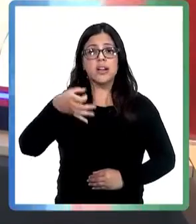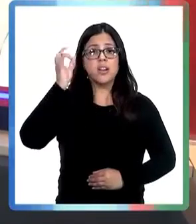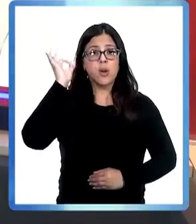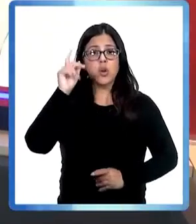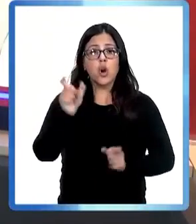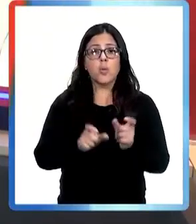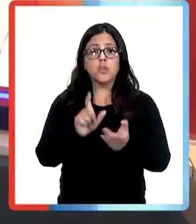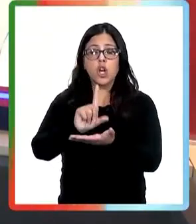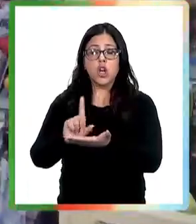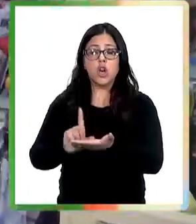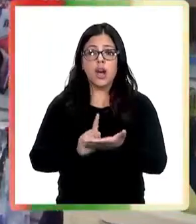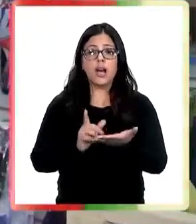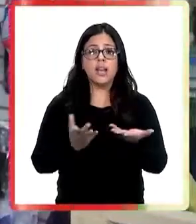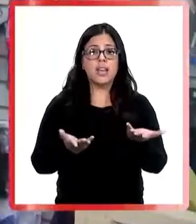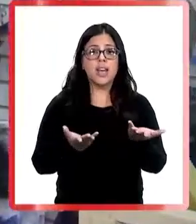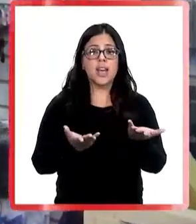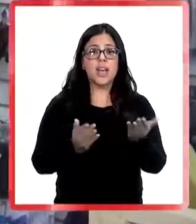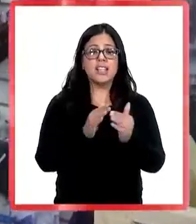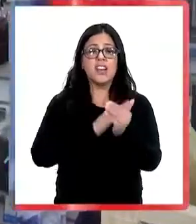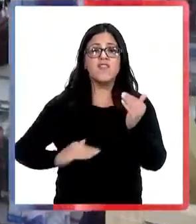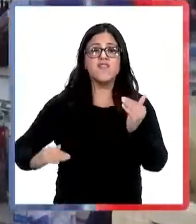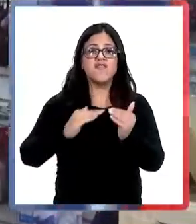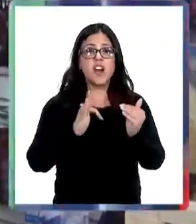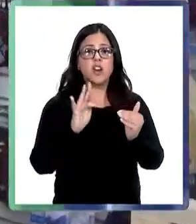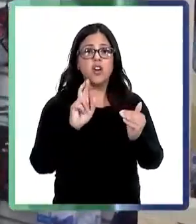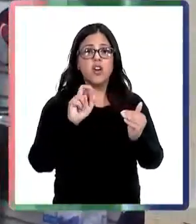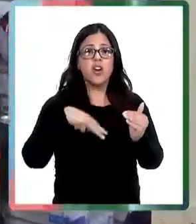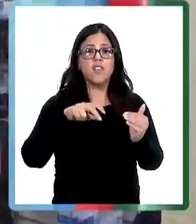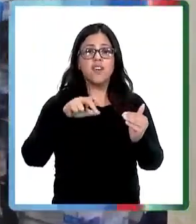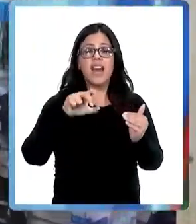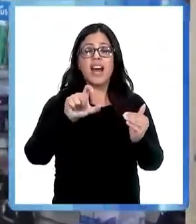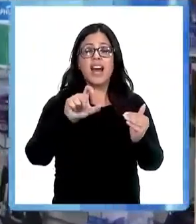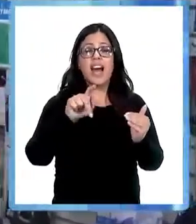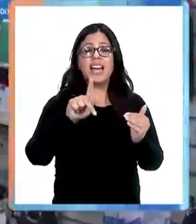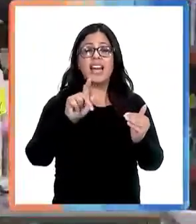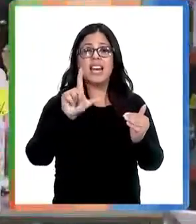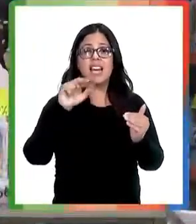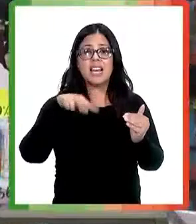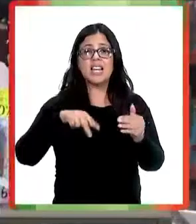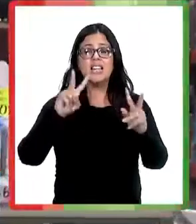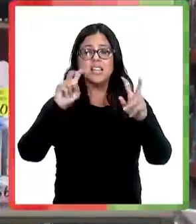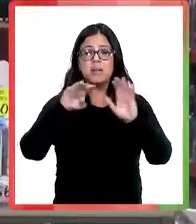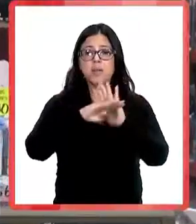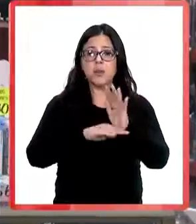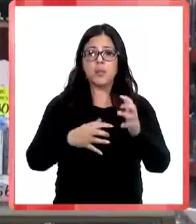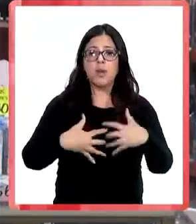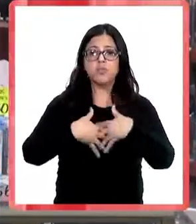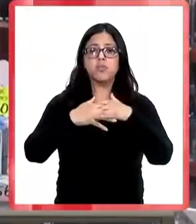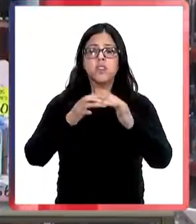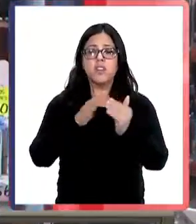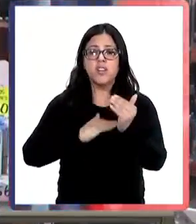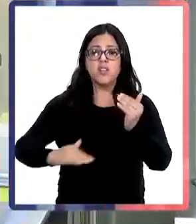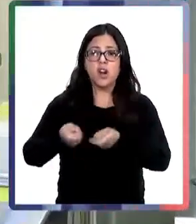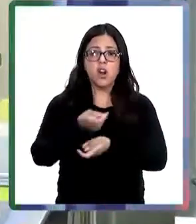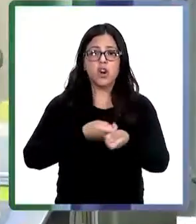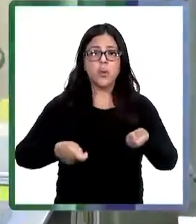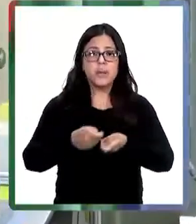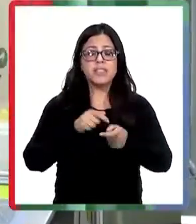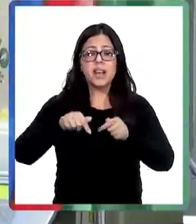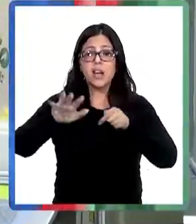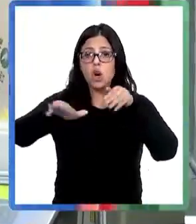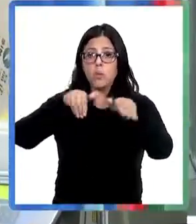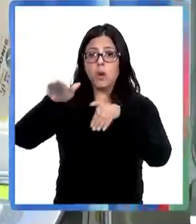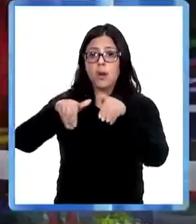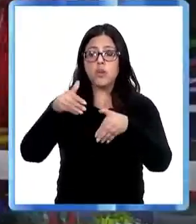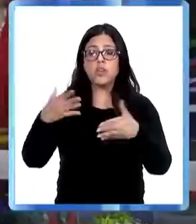nueva versión del programa de fortalecimiento de barrios comerciales. La convocatoria espera beneficiar a 40 barrios de todo el país. Los